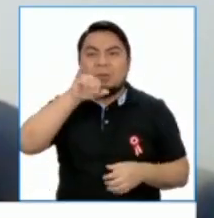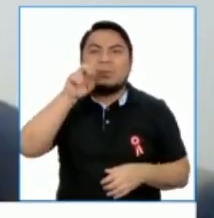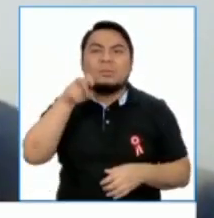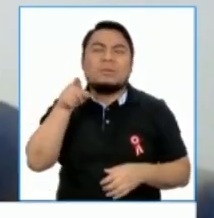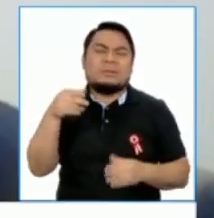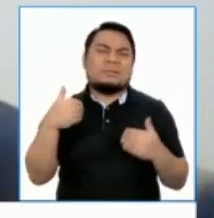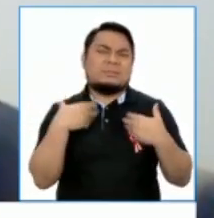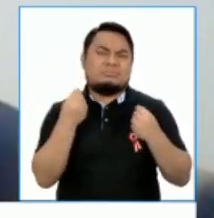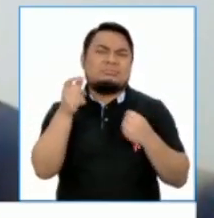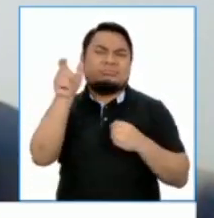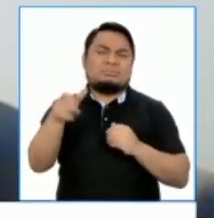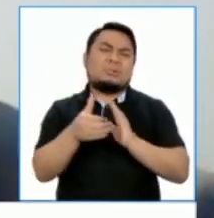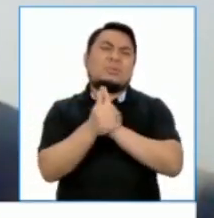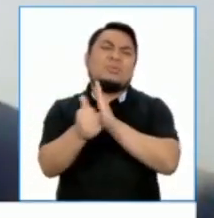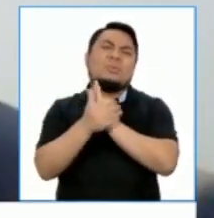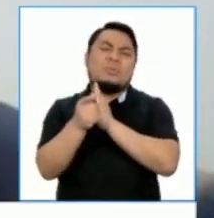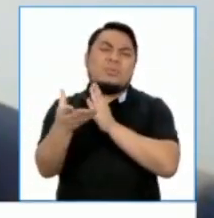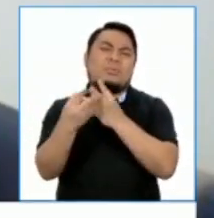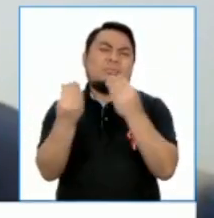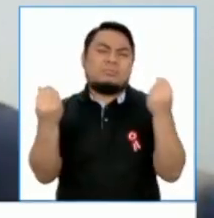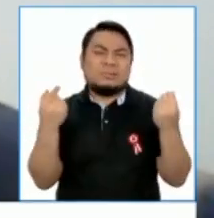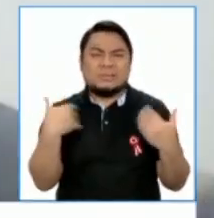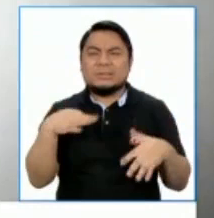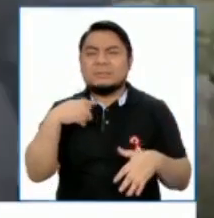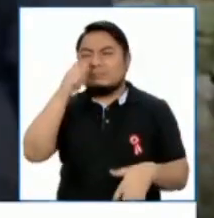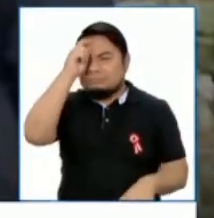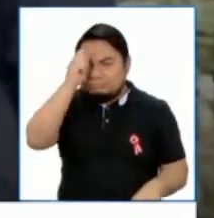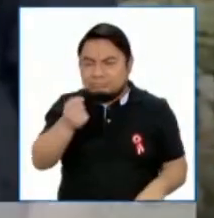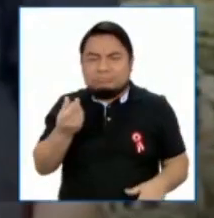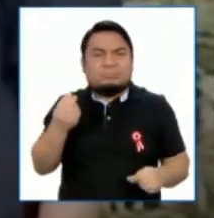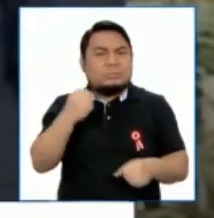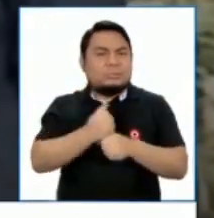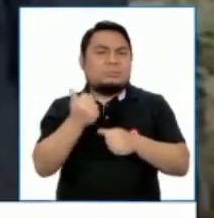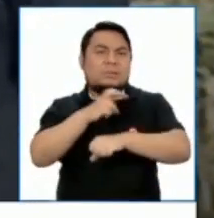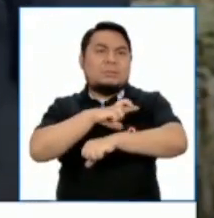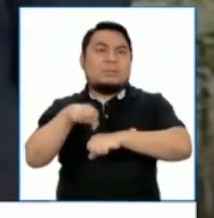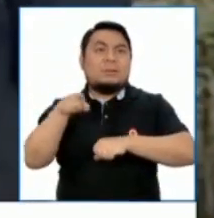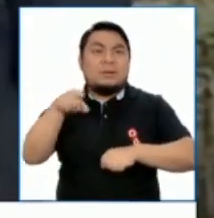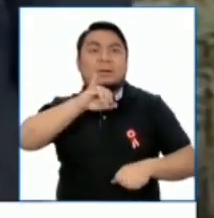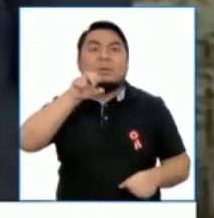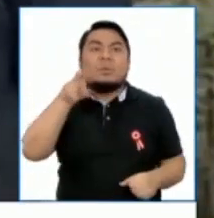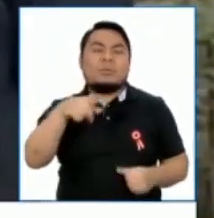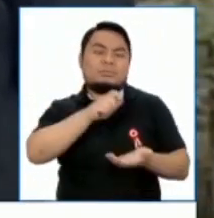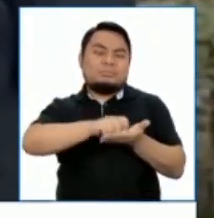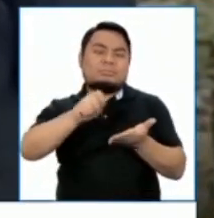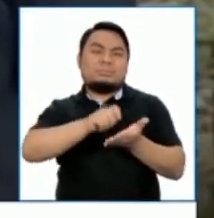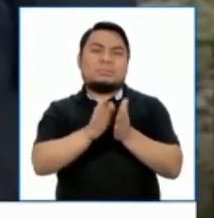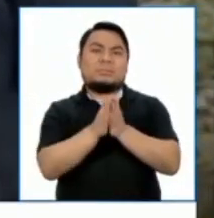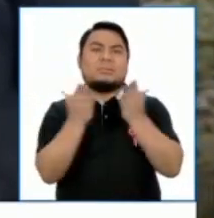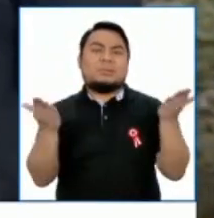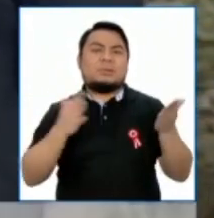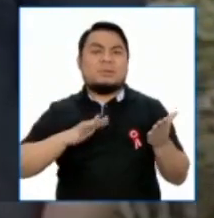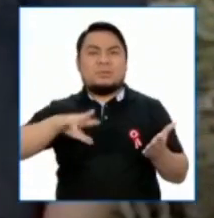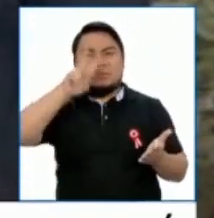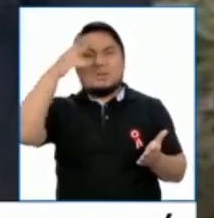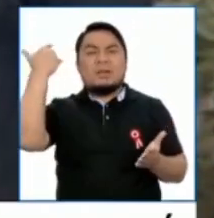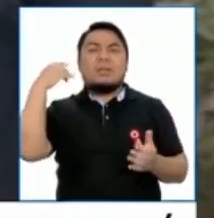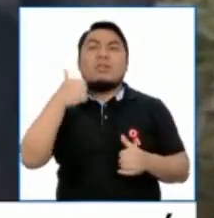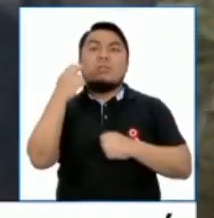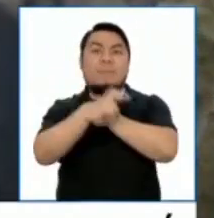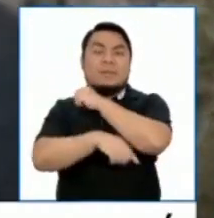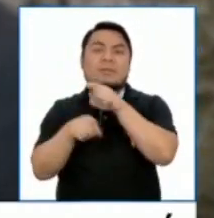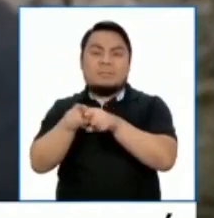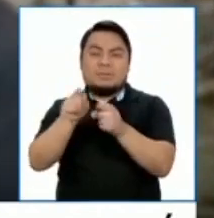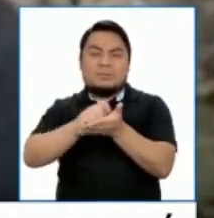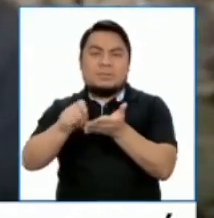tenía un talento, siempre estábamos admirándolo. Juan Ochoa escribió artículos en diarios nacionales y extranjeros